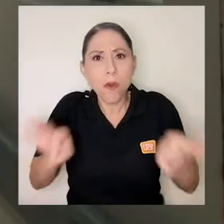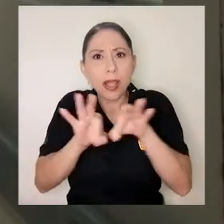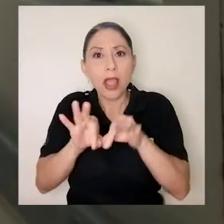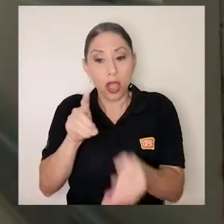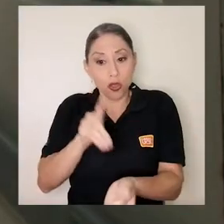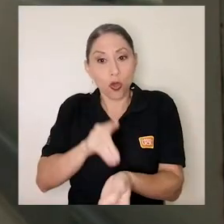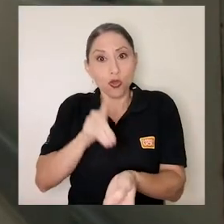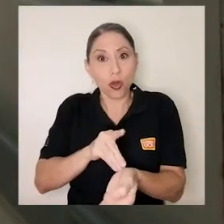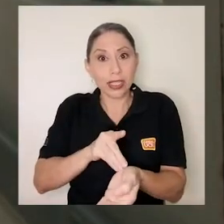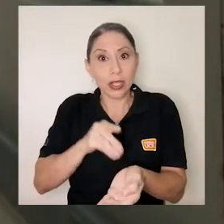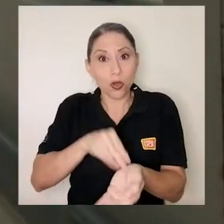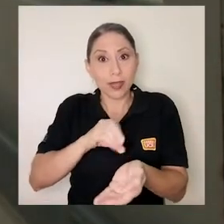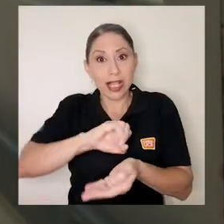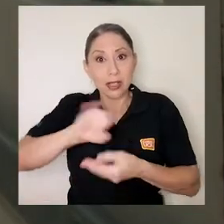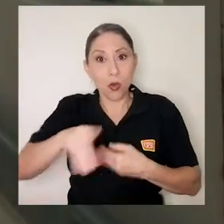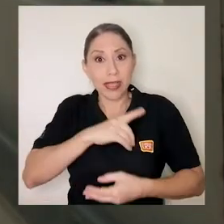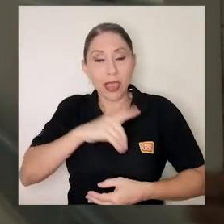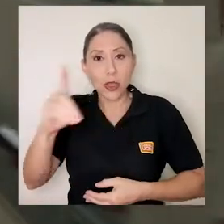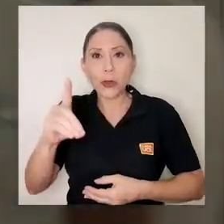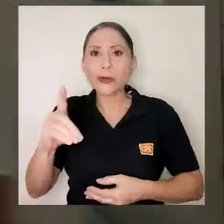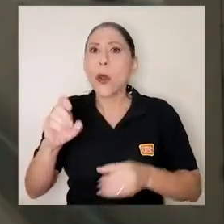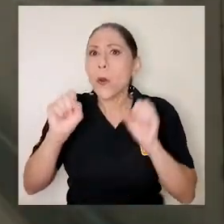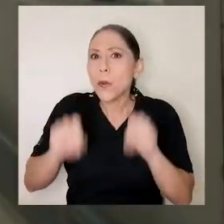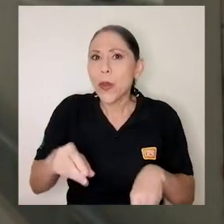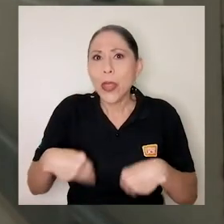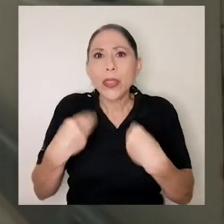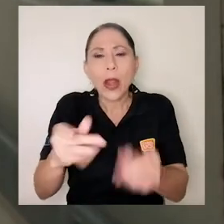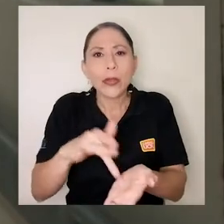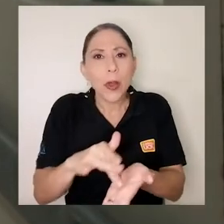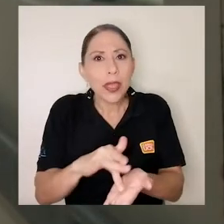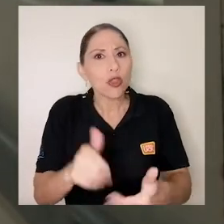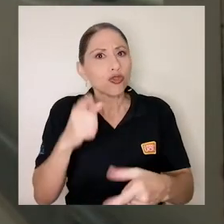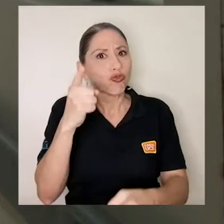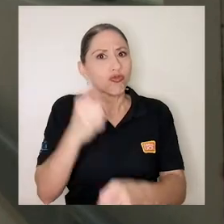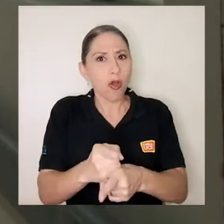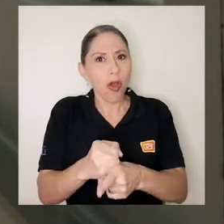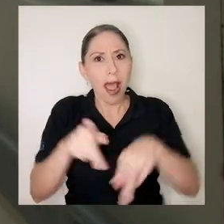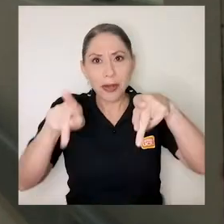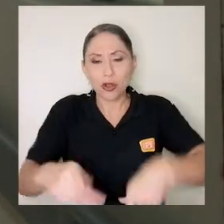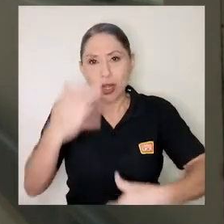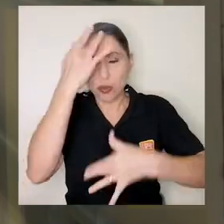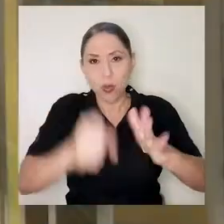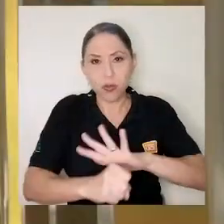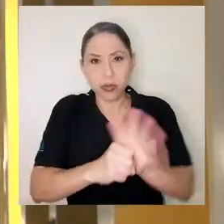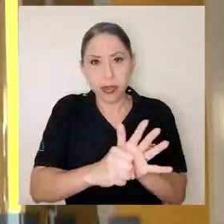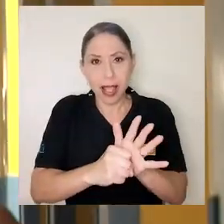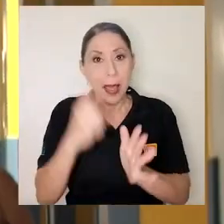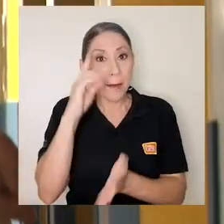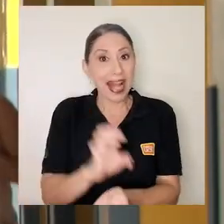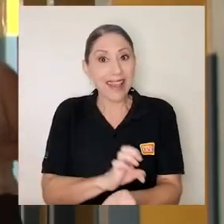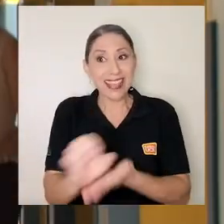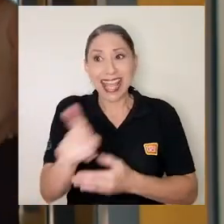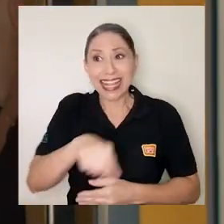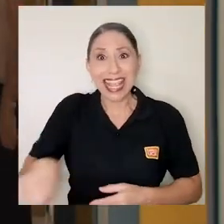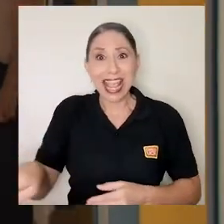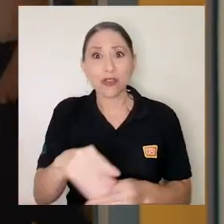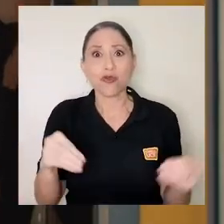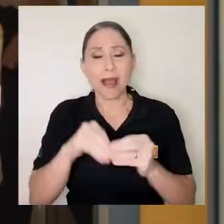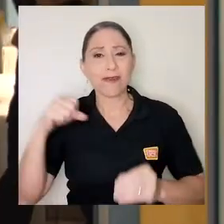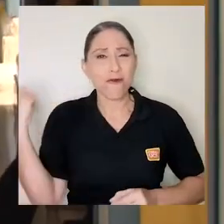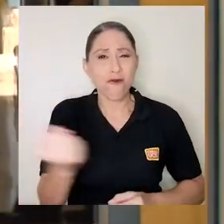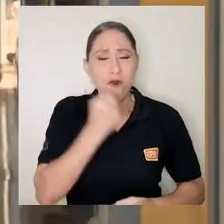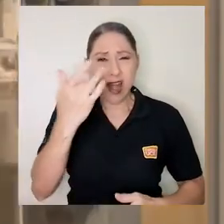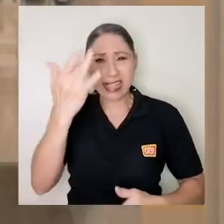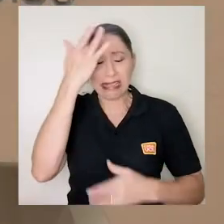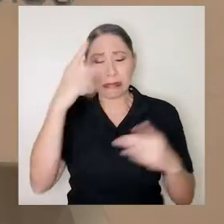permitido a los doctores del San Juan de Dios brindar los tratamientos adecuados a los pacientes con coronavirus para evitar que entren en estado